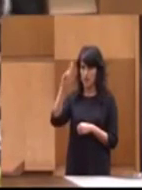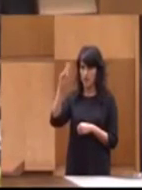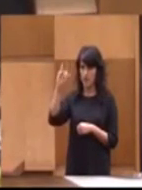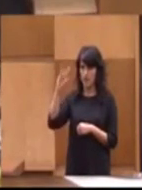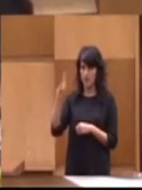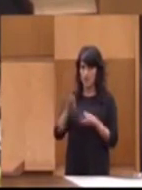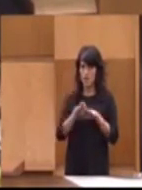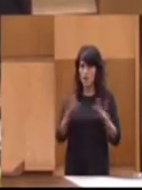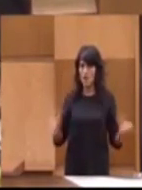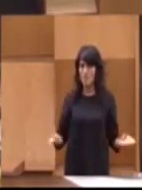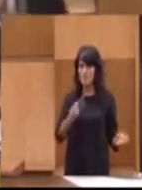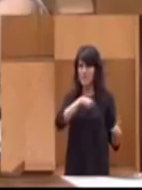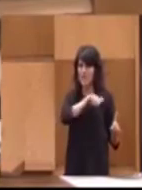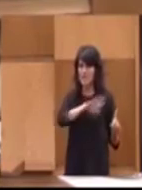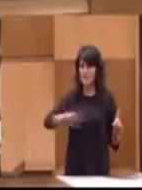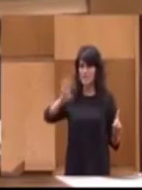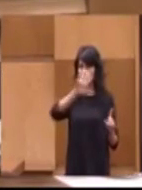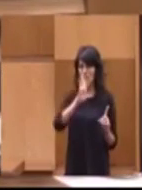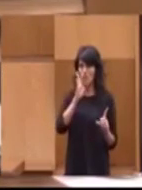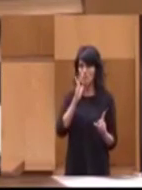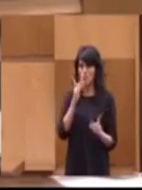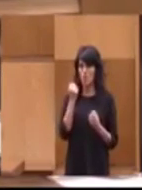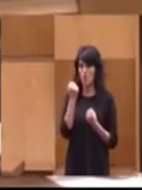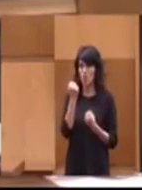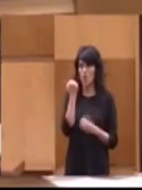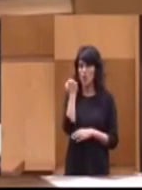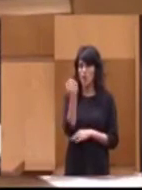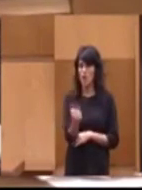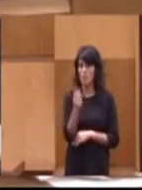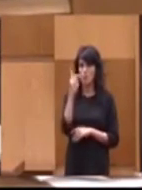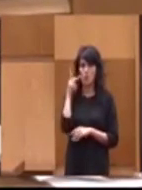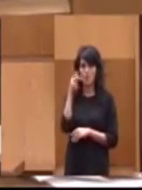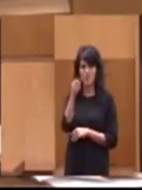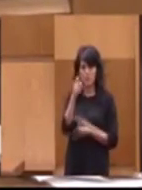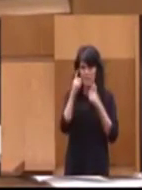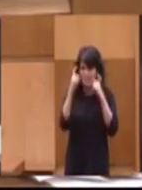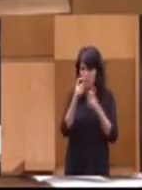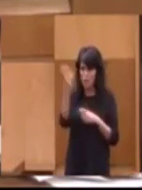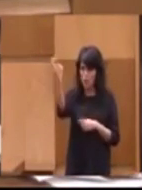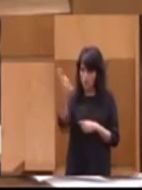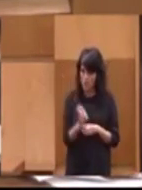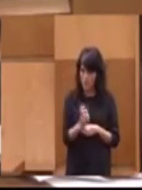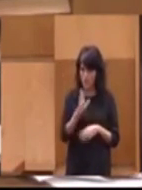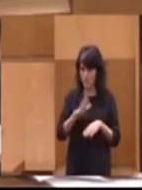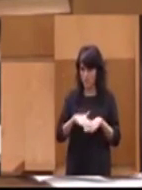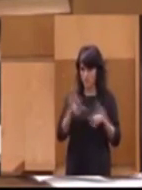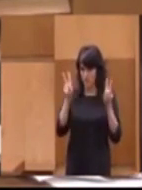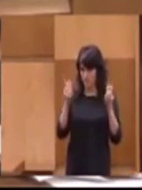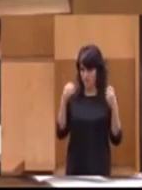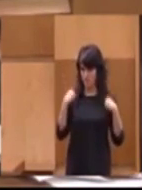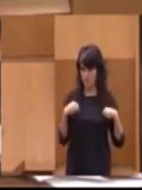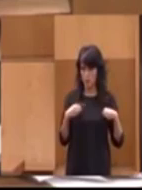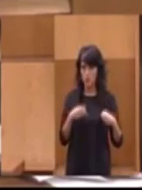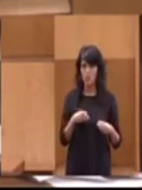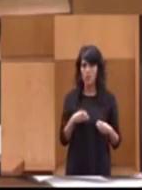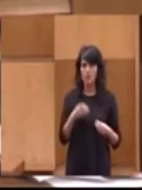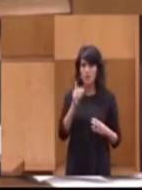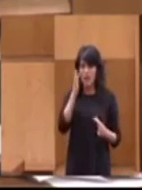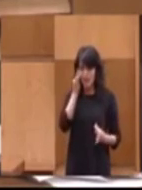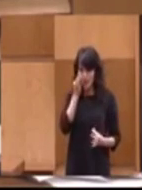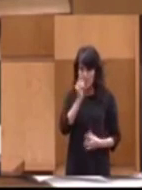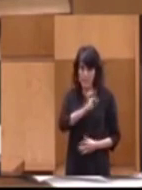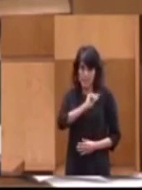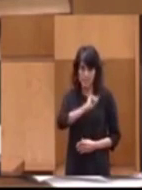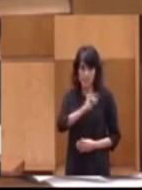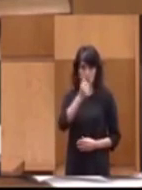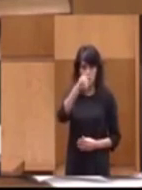estatal, por el referéndum de las pensiones y el esfuerzo que ha hecho para venir a este pleno, que ha venido de propio. Sí, realmente el espíritu tanto